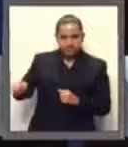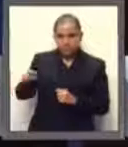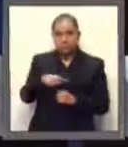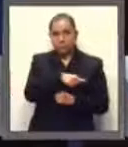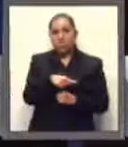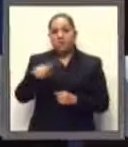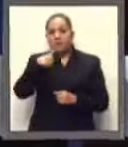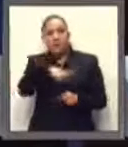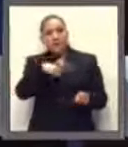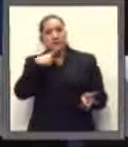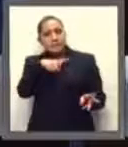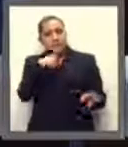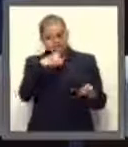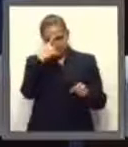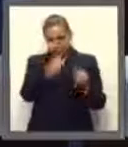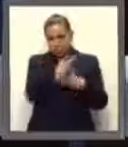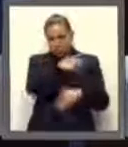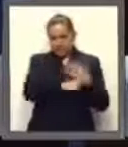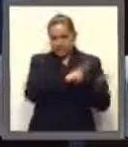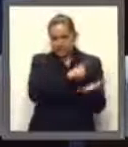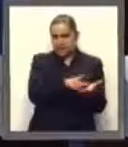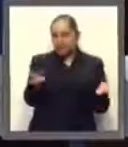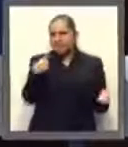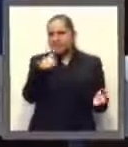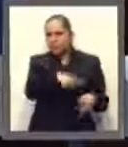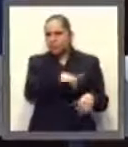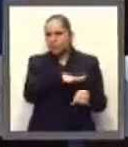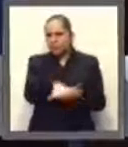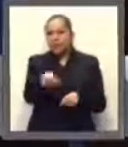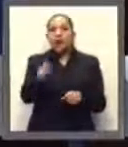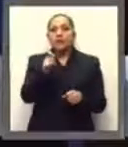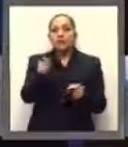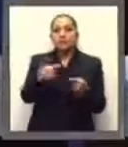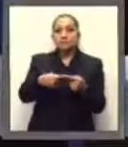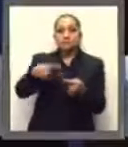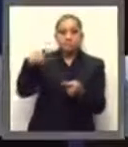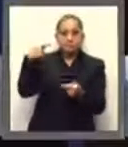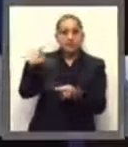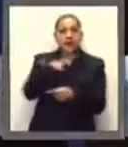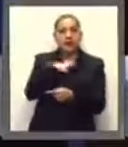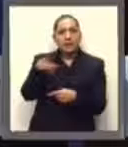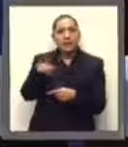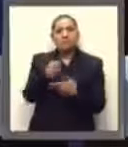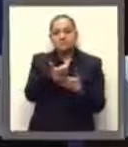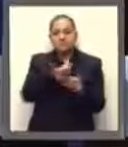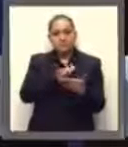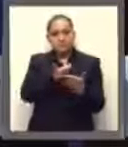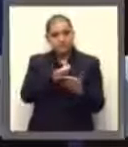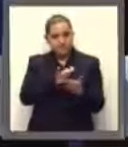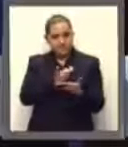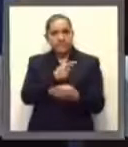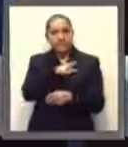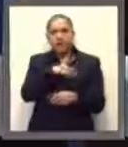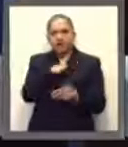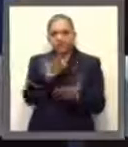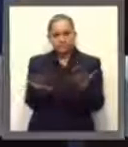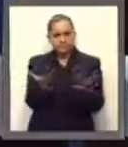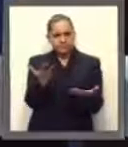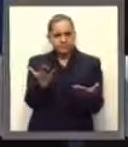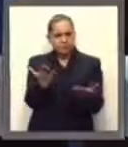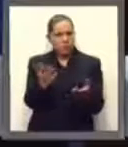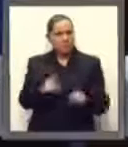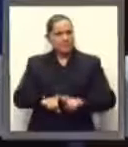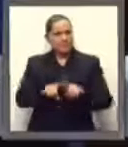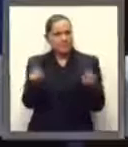ordenamiento resaltó su carácter retroactivo el establecimiento de una base salarial diferenciada